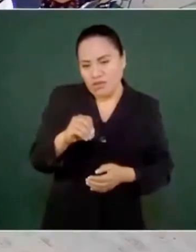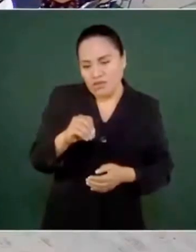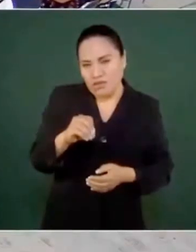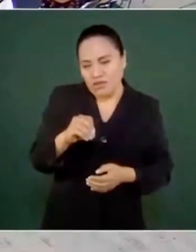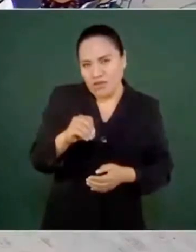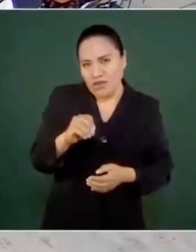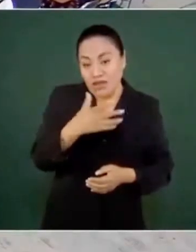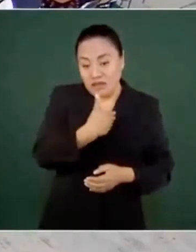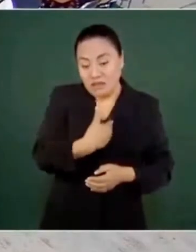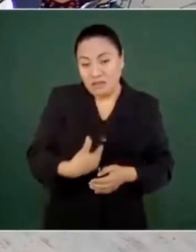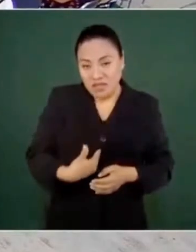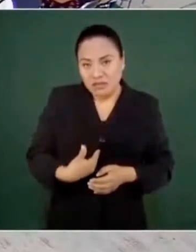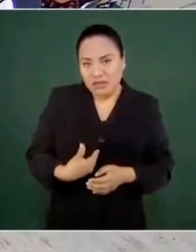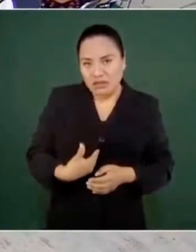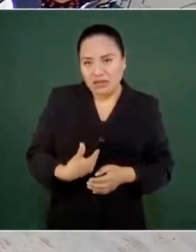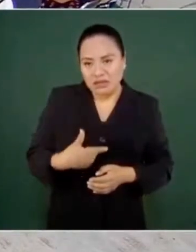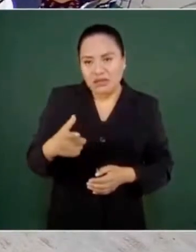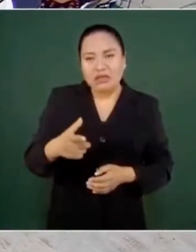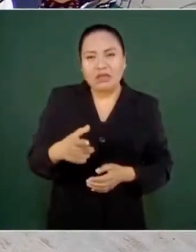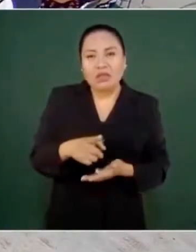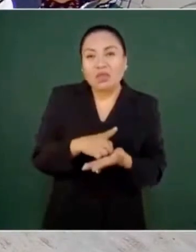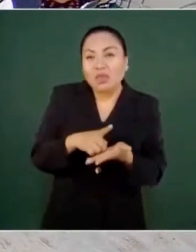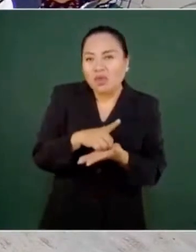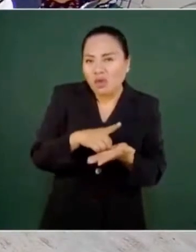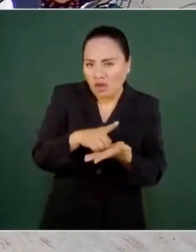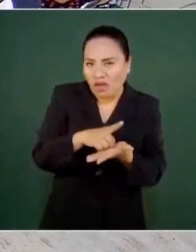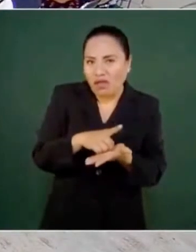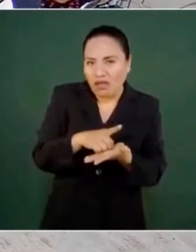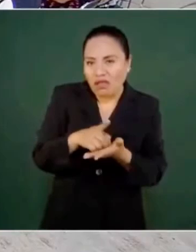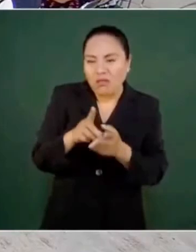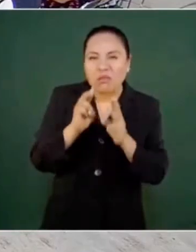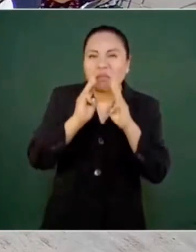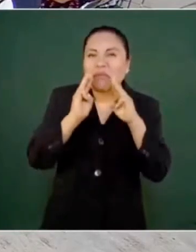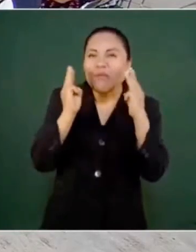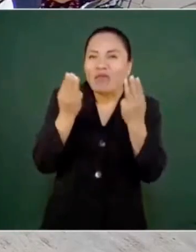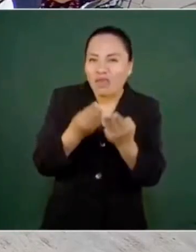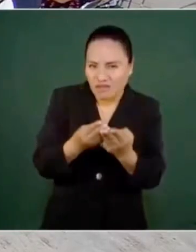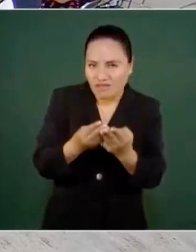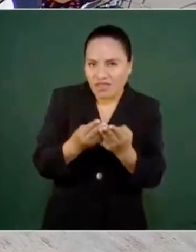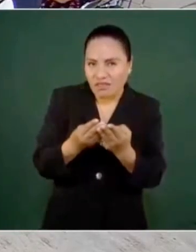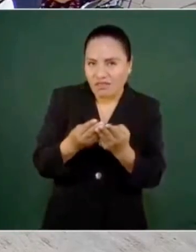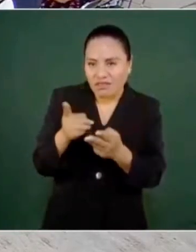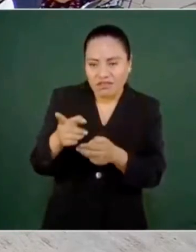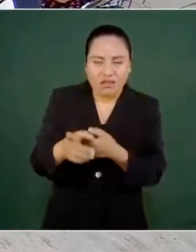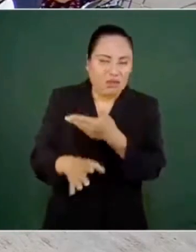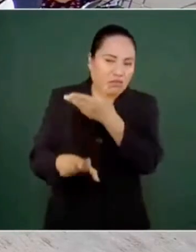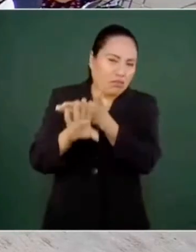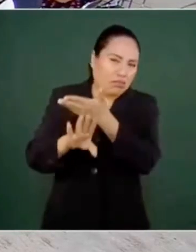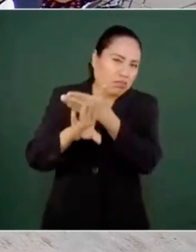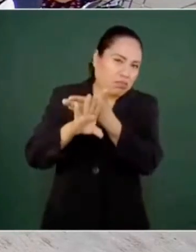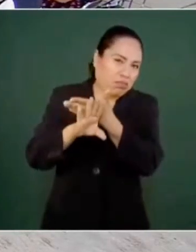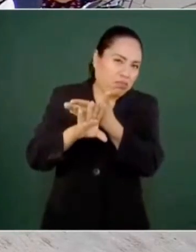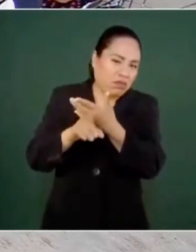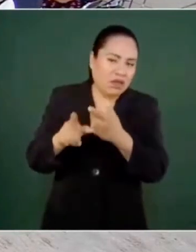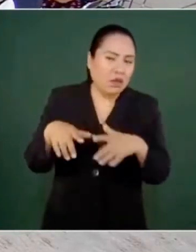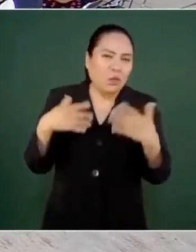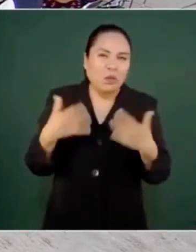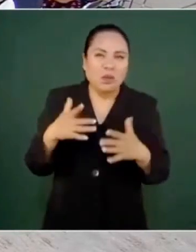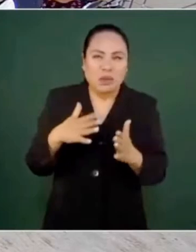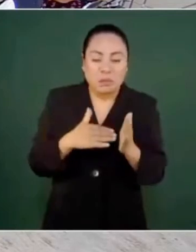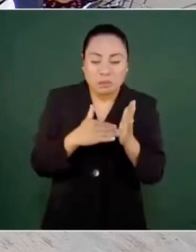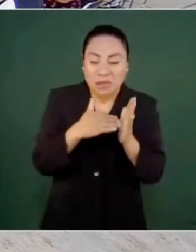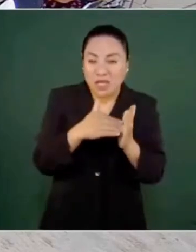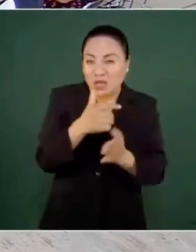presidente narco, ya llevan millones de